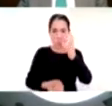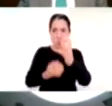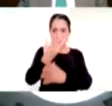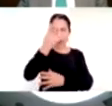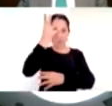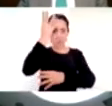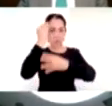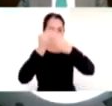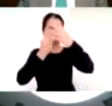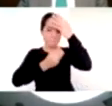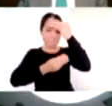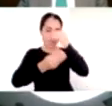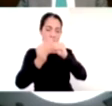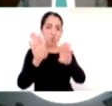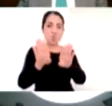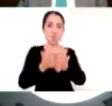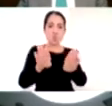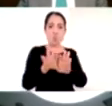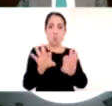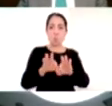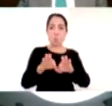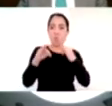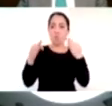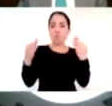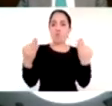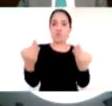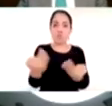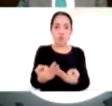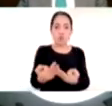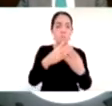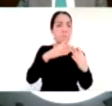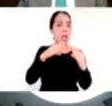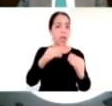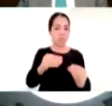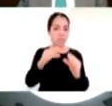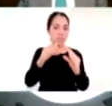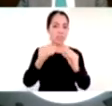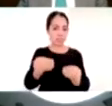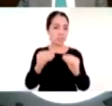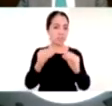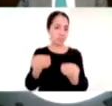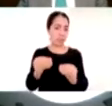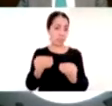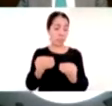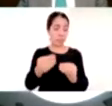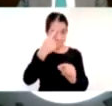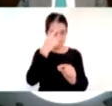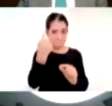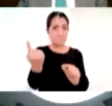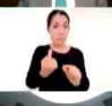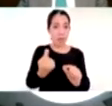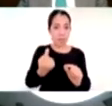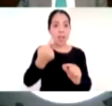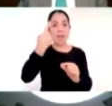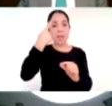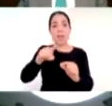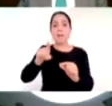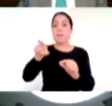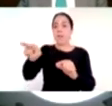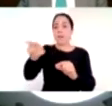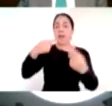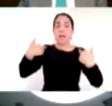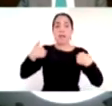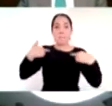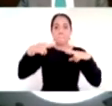que le permitieran año con año o mejor dicho momento a momento a los maestros construir